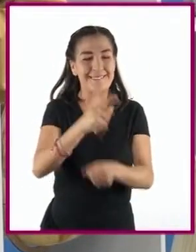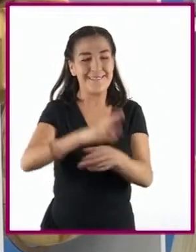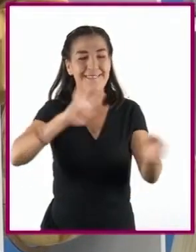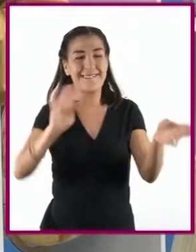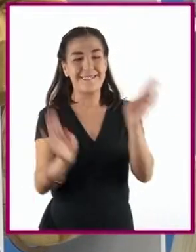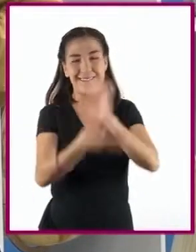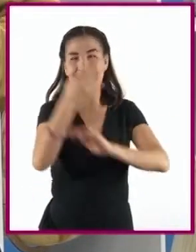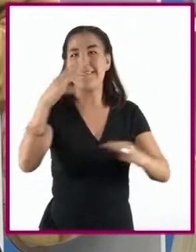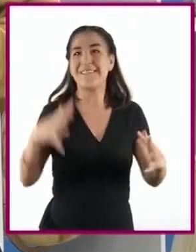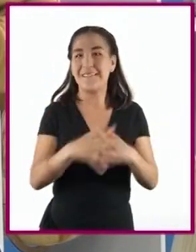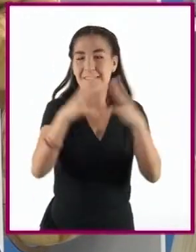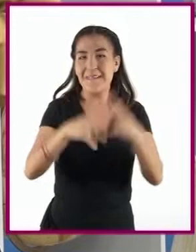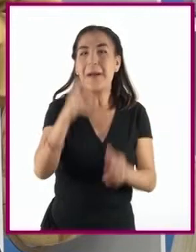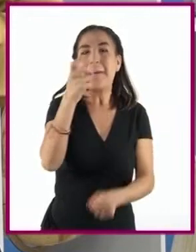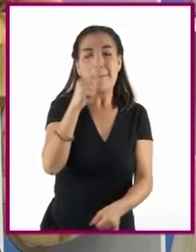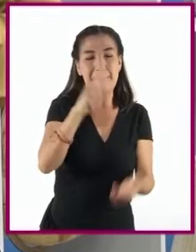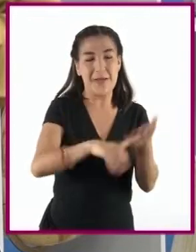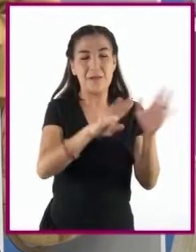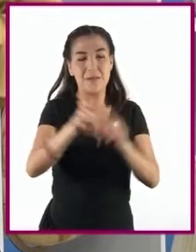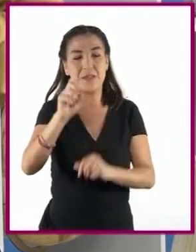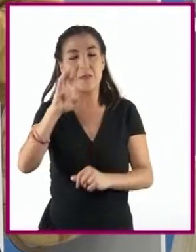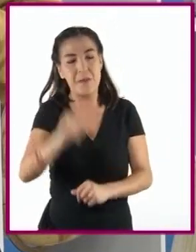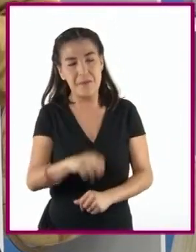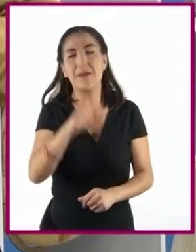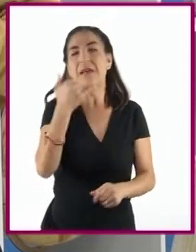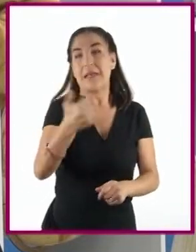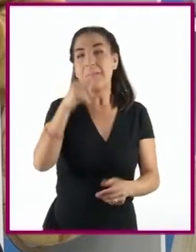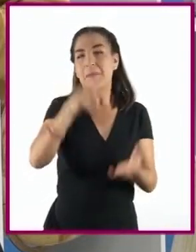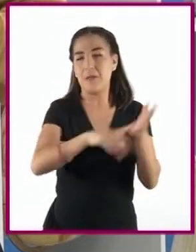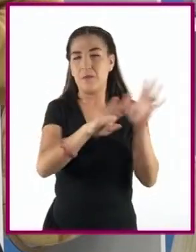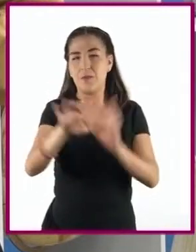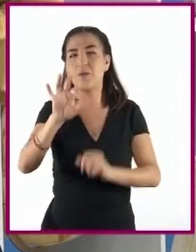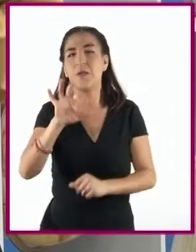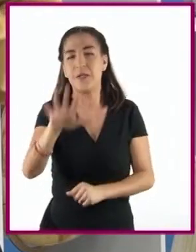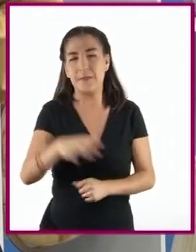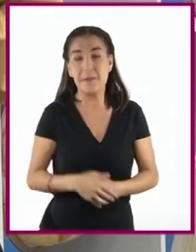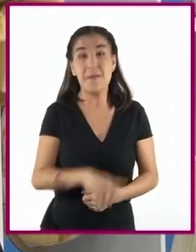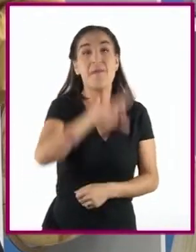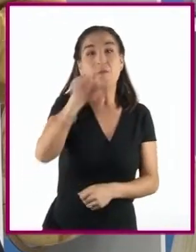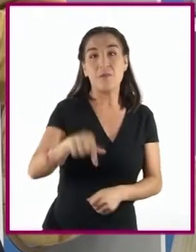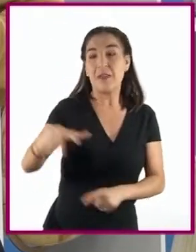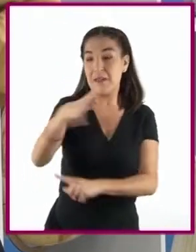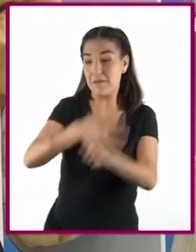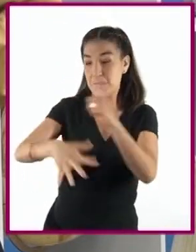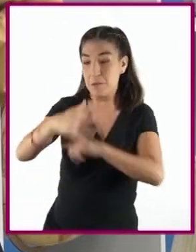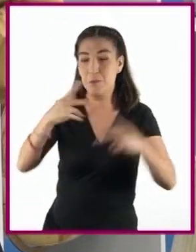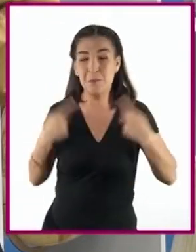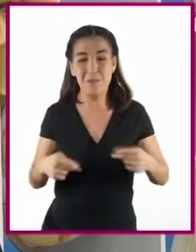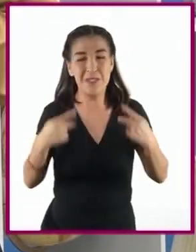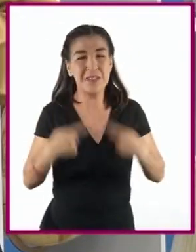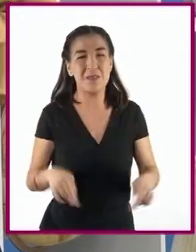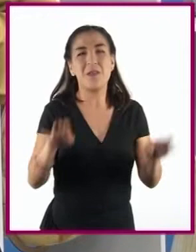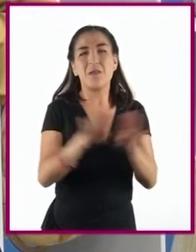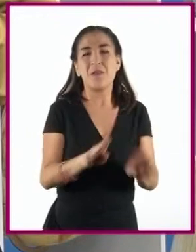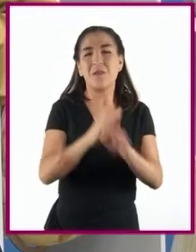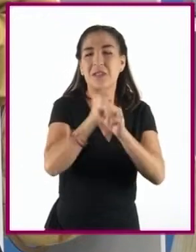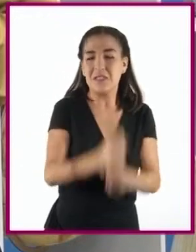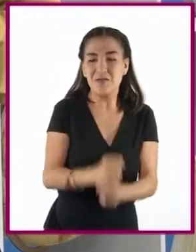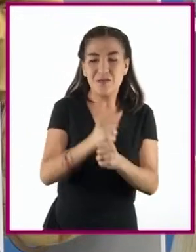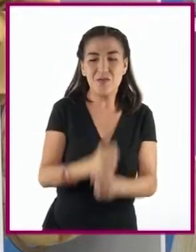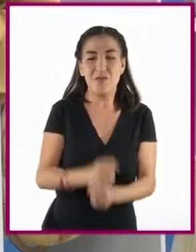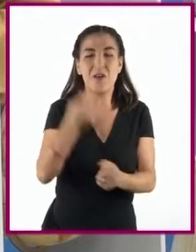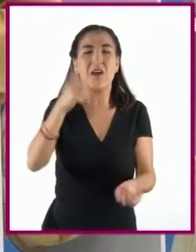1939 y 1945. Después, la humanidad experimentó la angustia del periodo de la